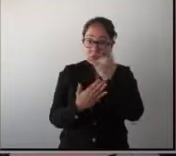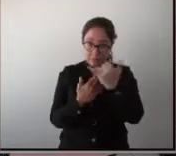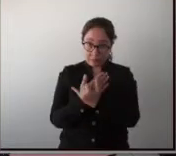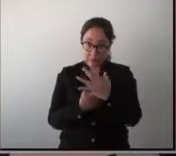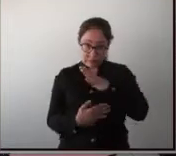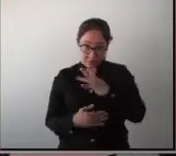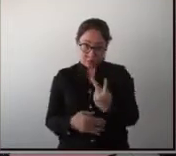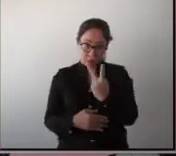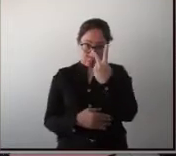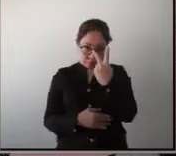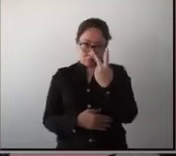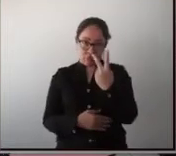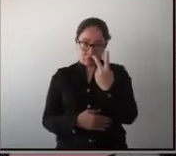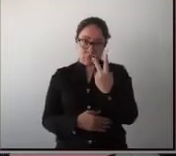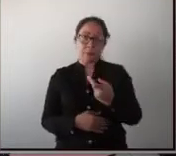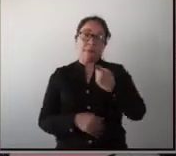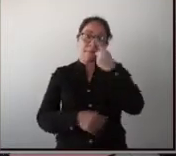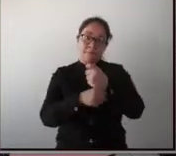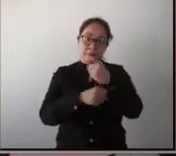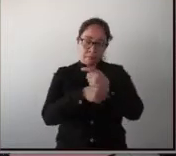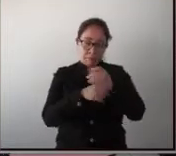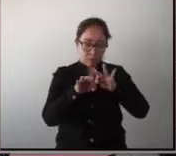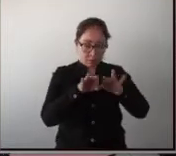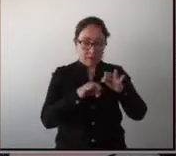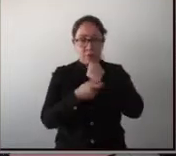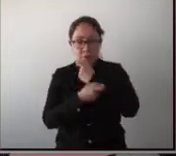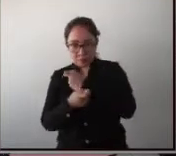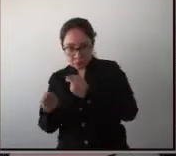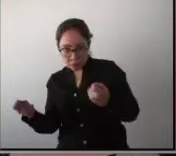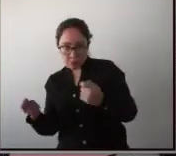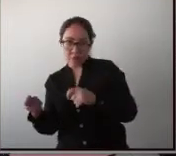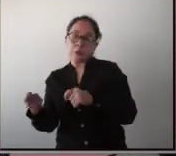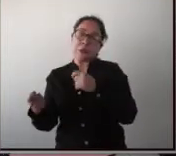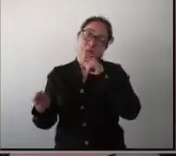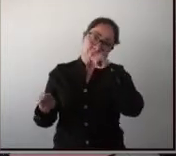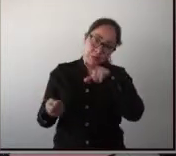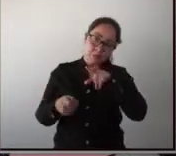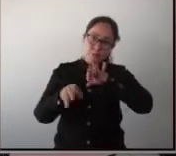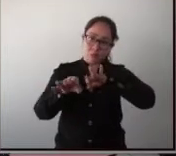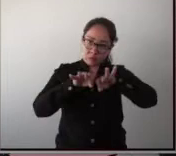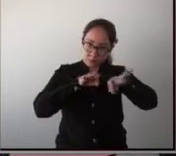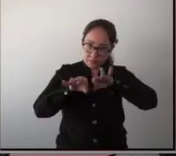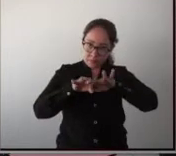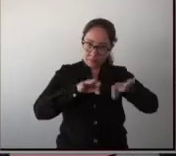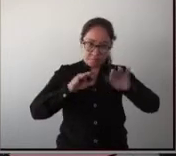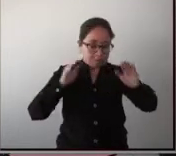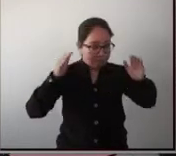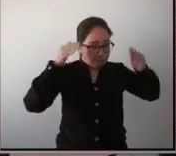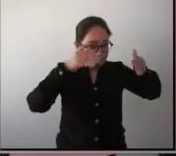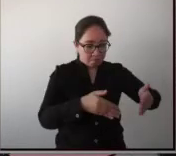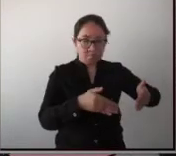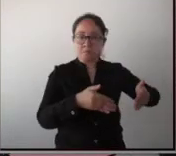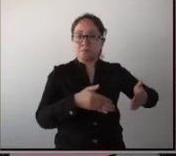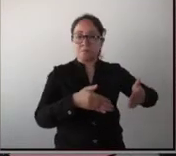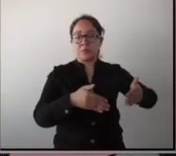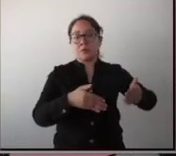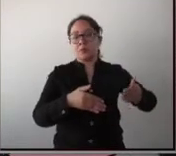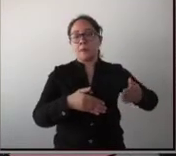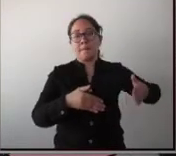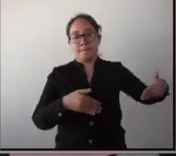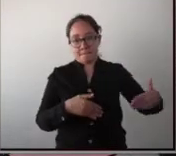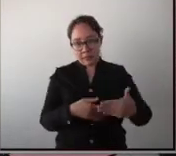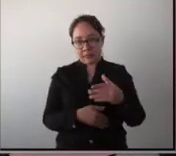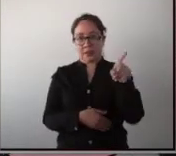estas dos vertientes. La vertiente de trabajar con los niños y la vertiente de trabajar específicamente con el